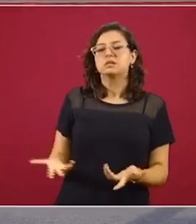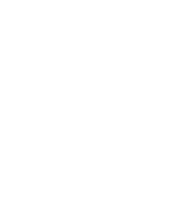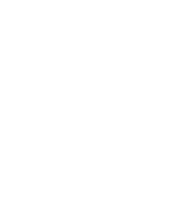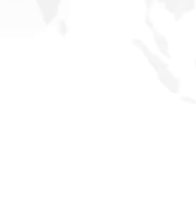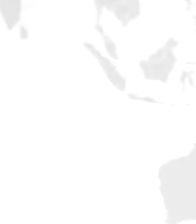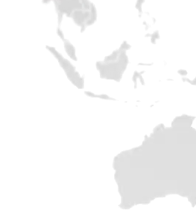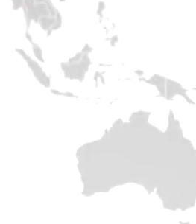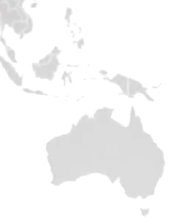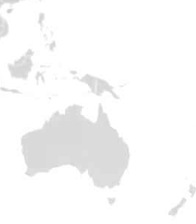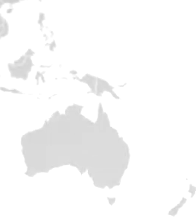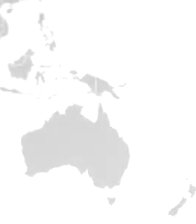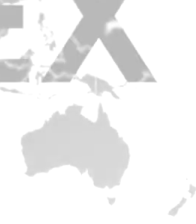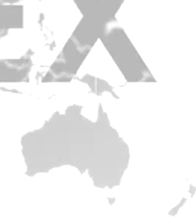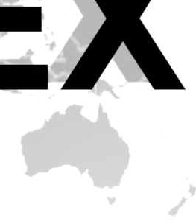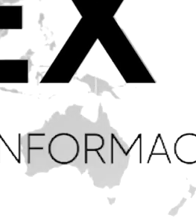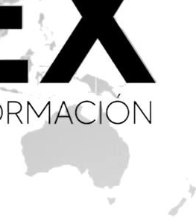gente.